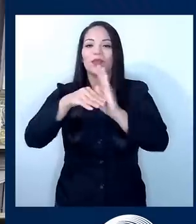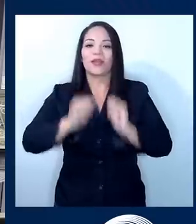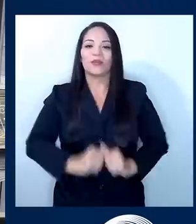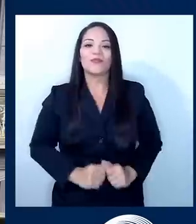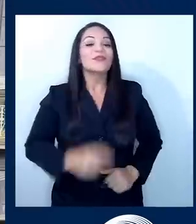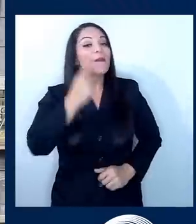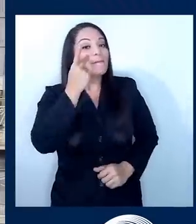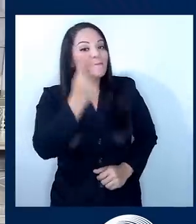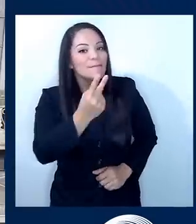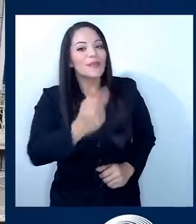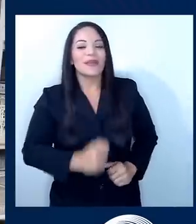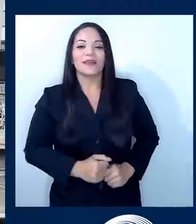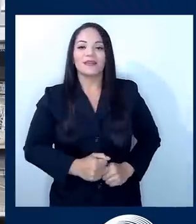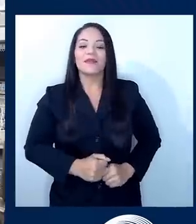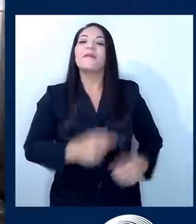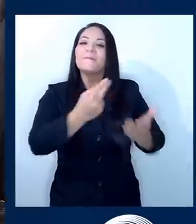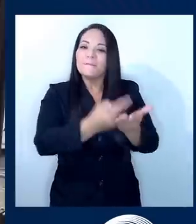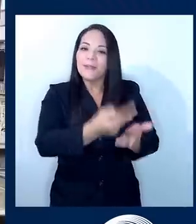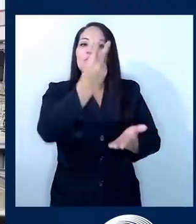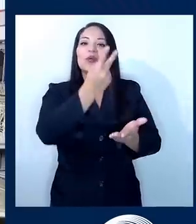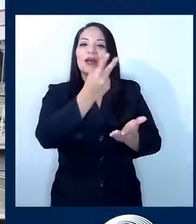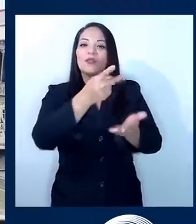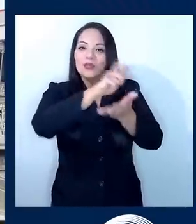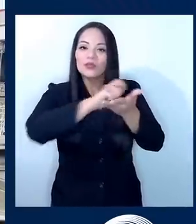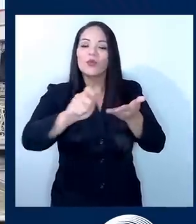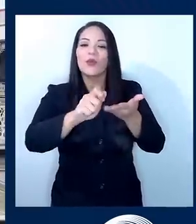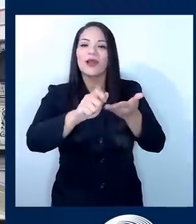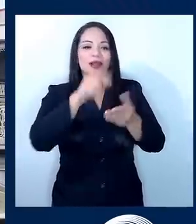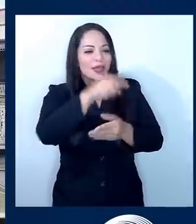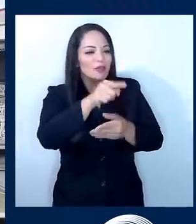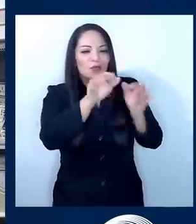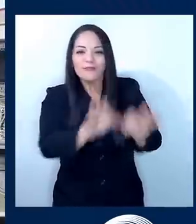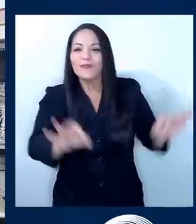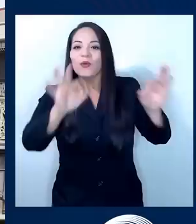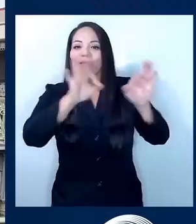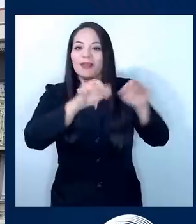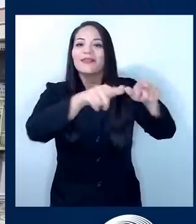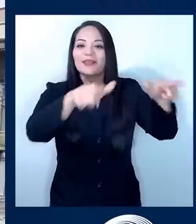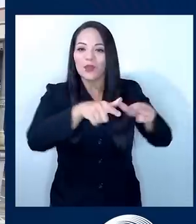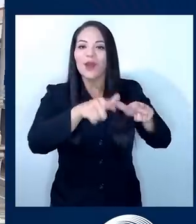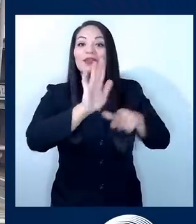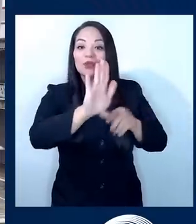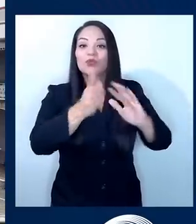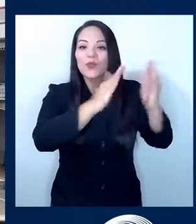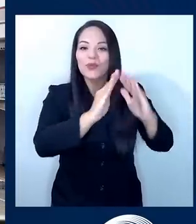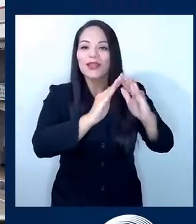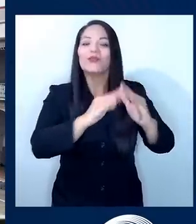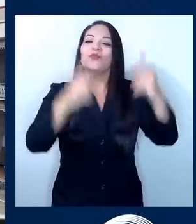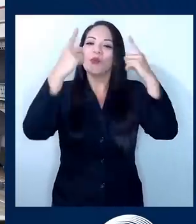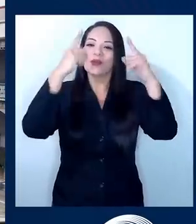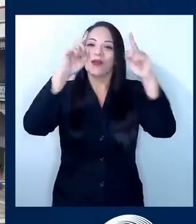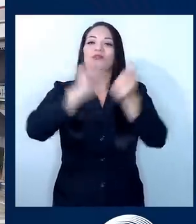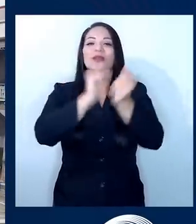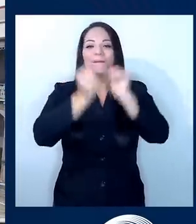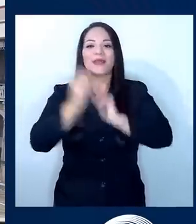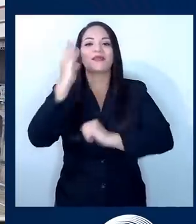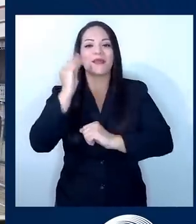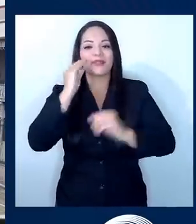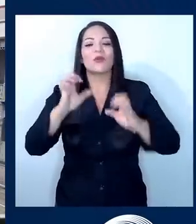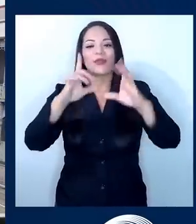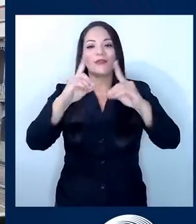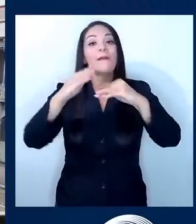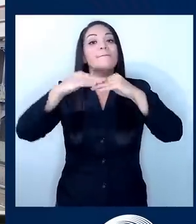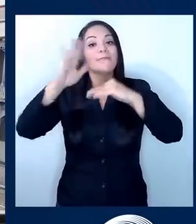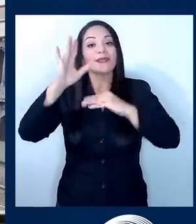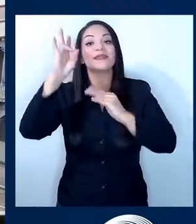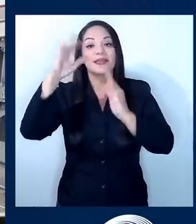cómo valorando nuestras escuelas como pilares de sus comunidades, hemos cambiado la experiencia educativa a